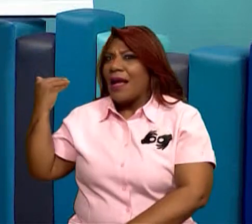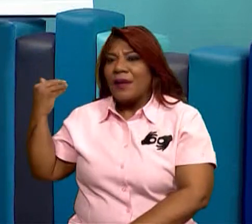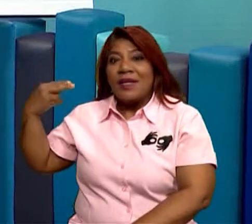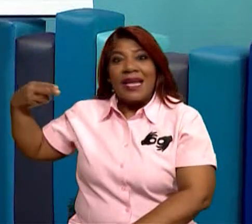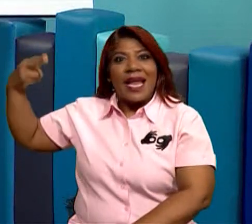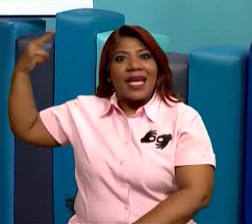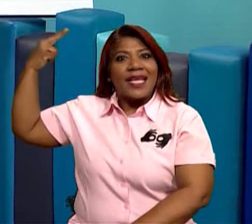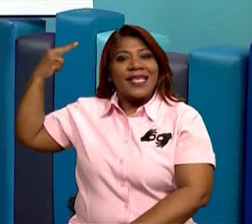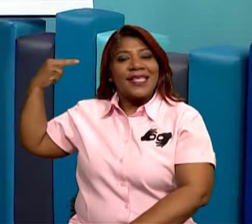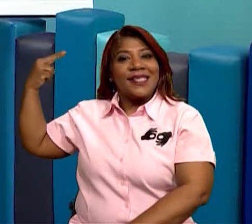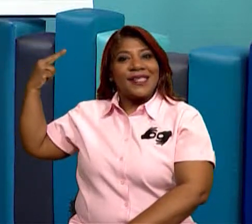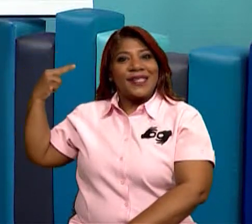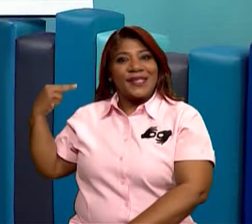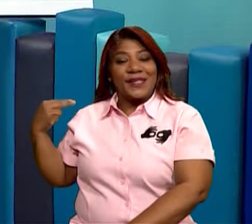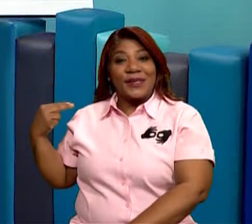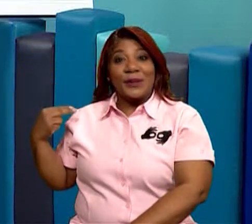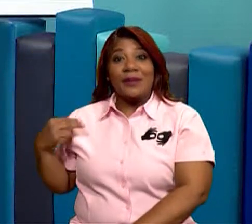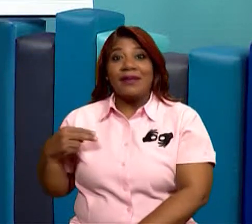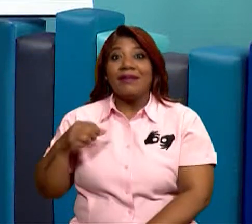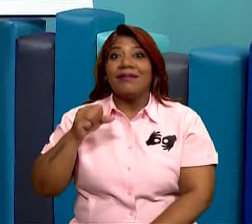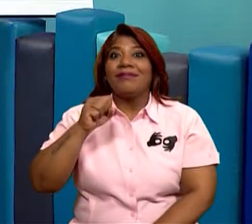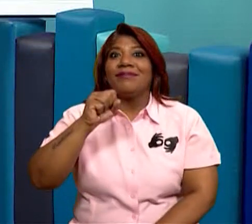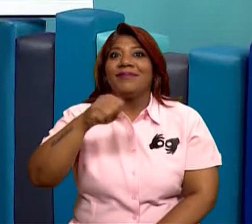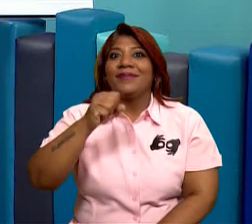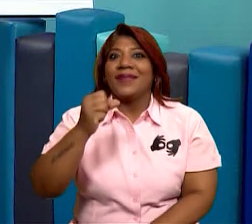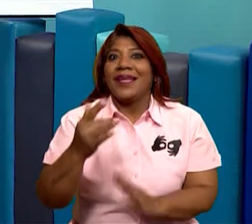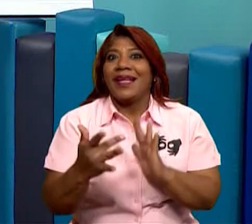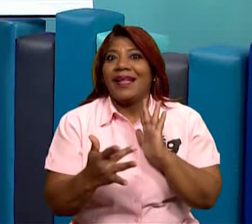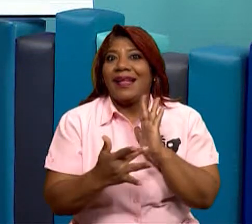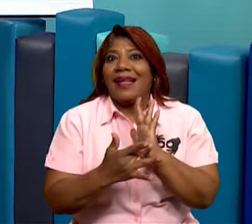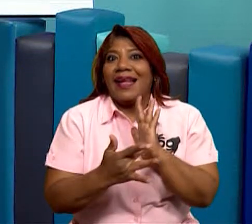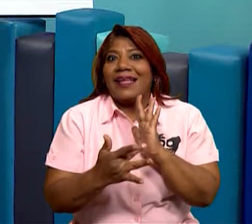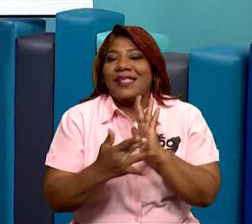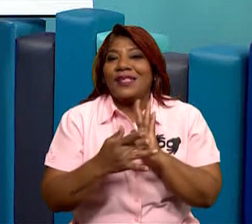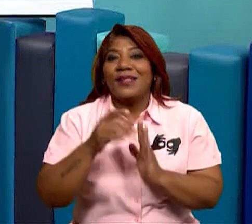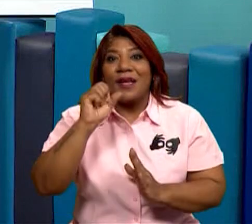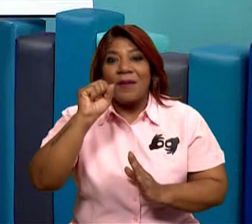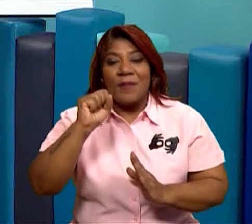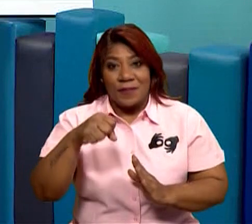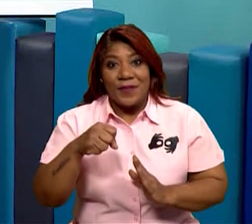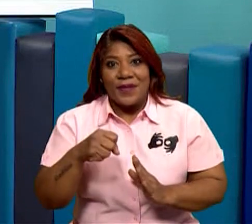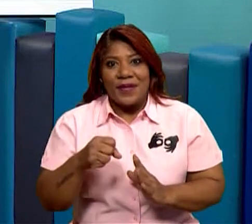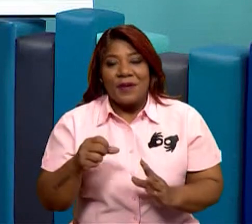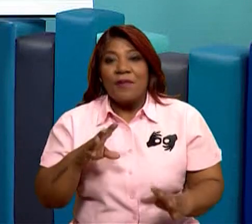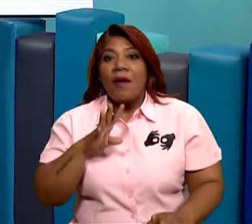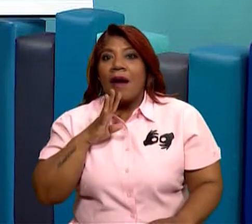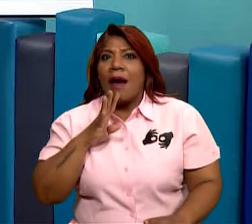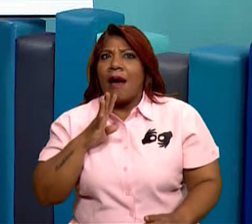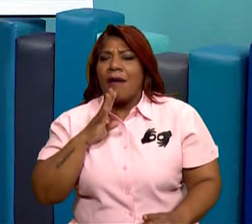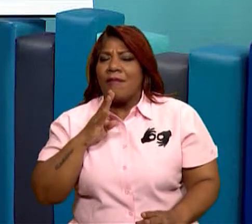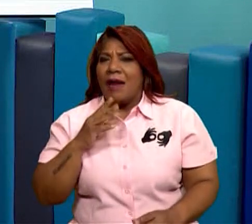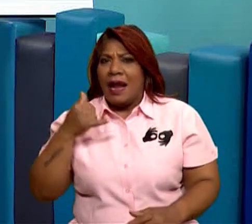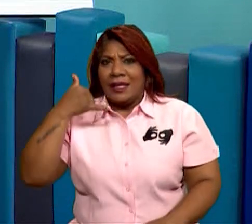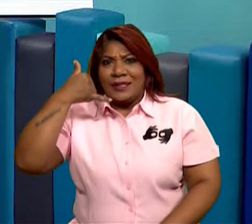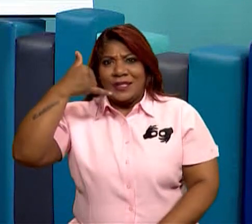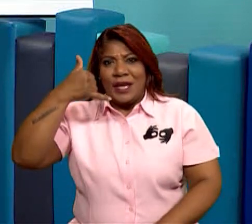un sistema para conversar con estos grandes hombres. Como, por ejemplo,